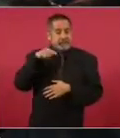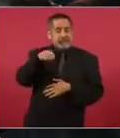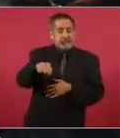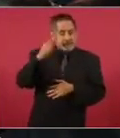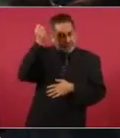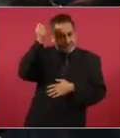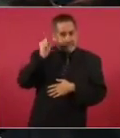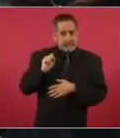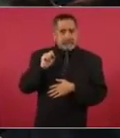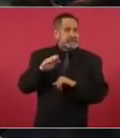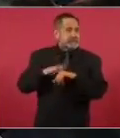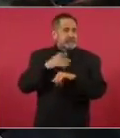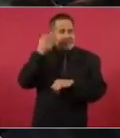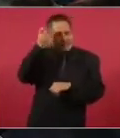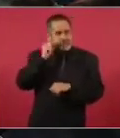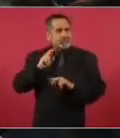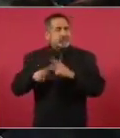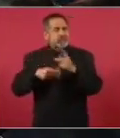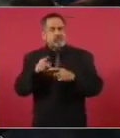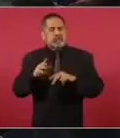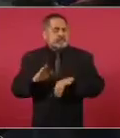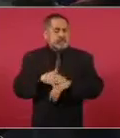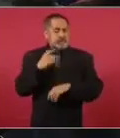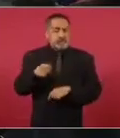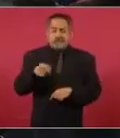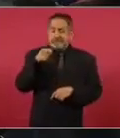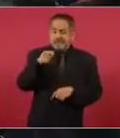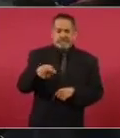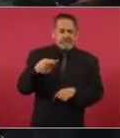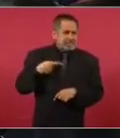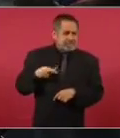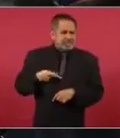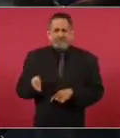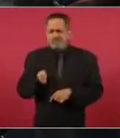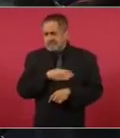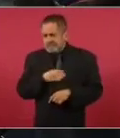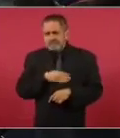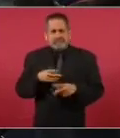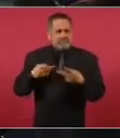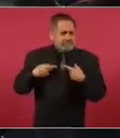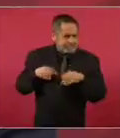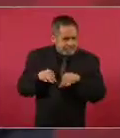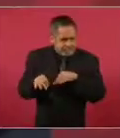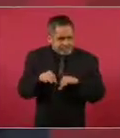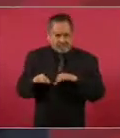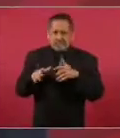estado de gente buena, de gente trabajadora,